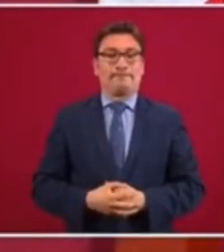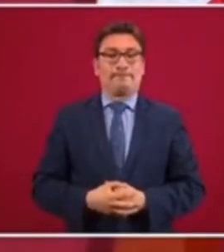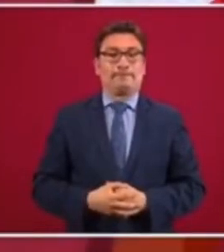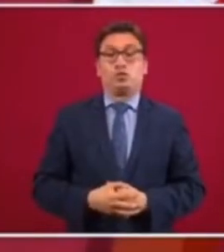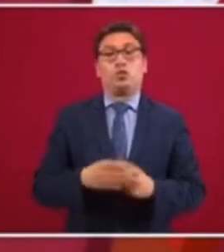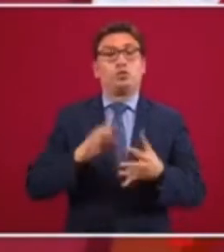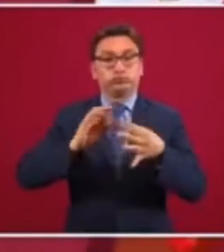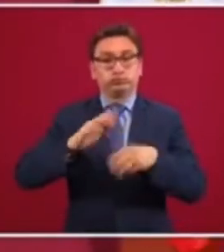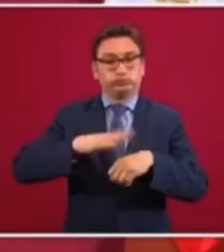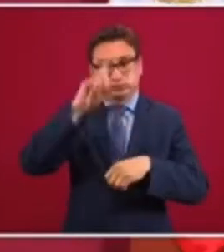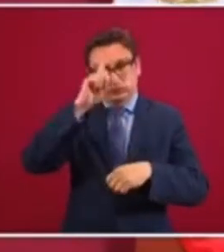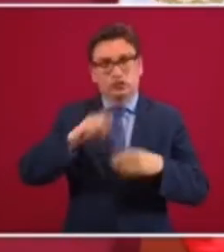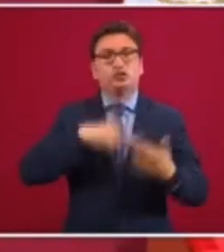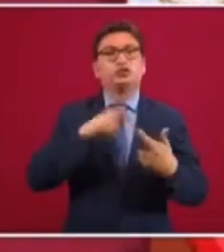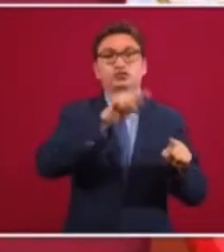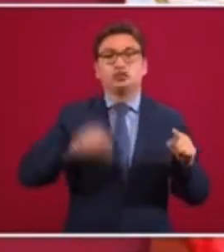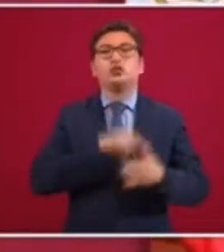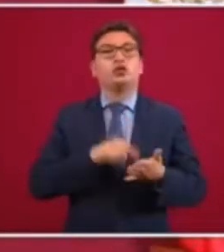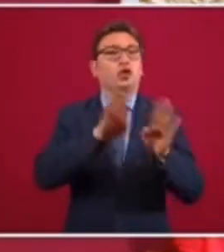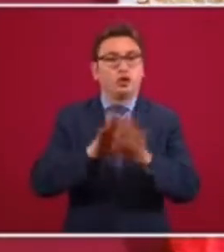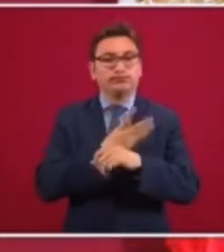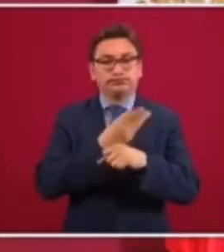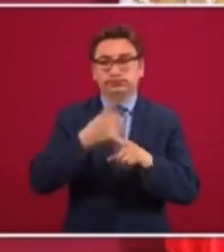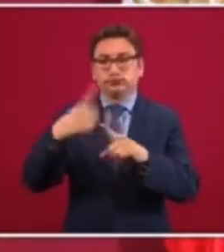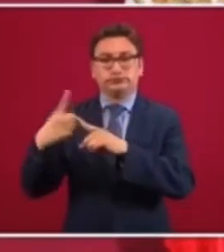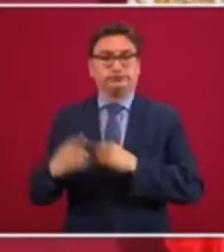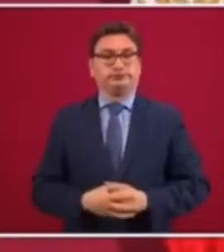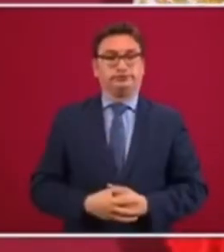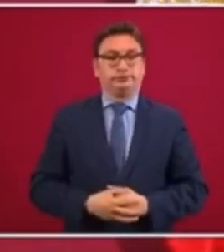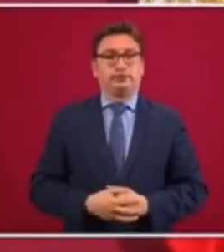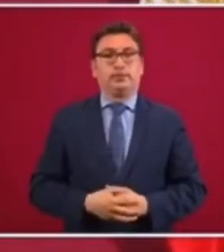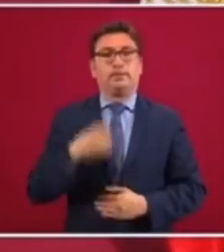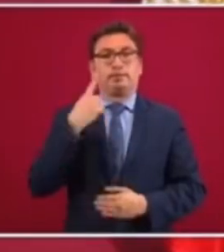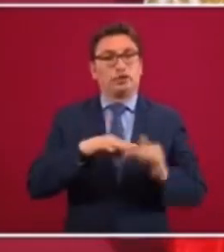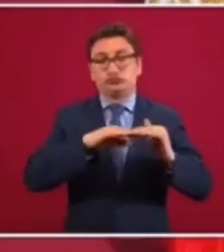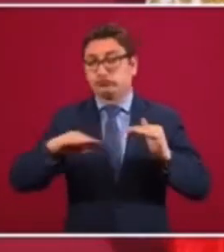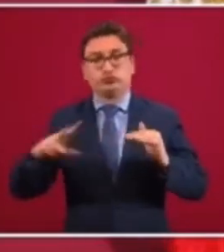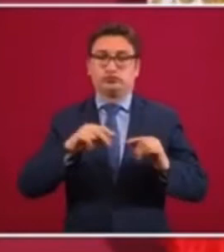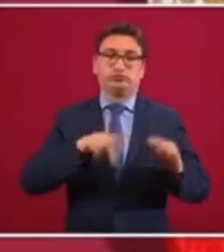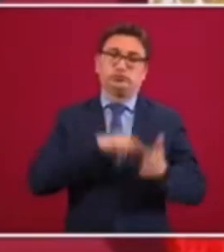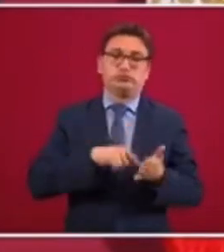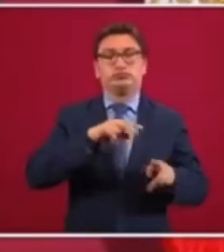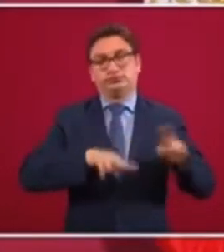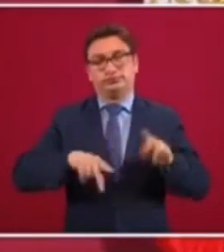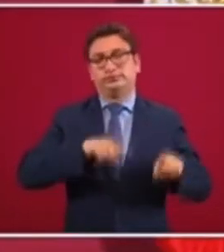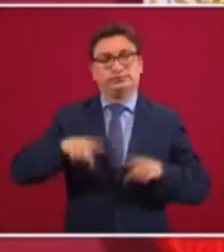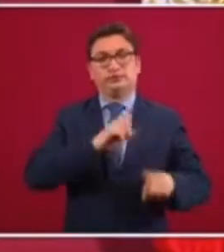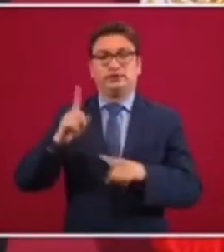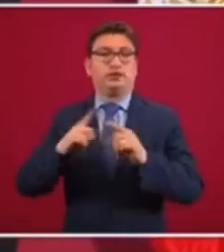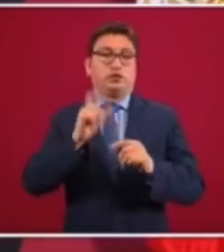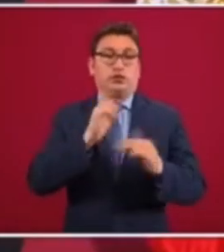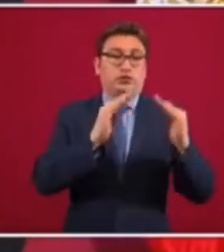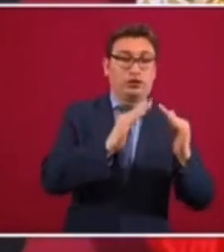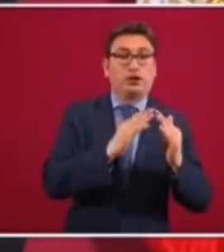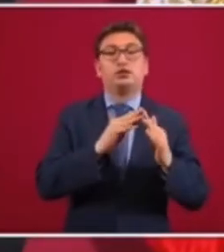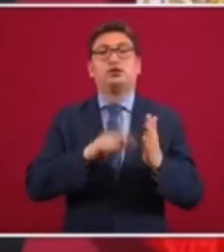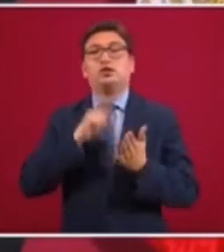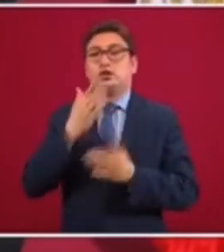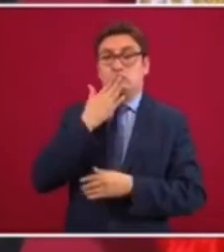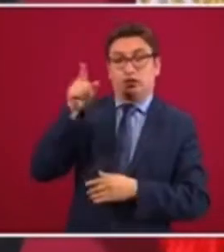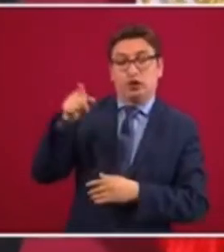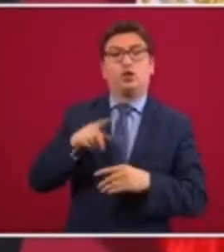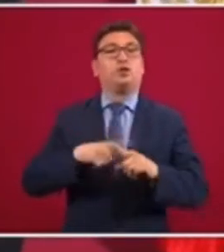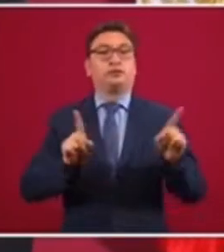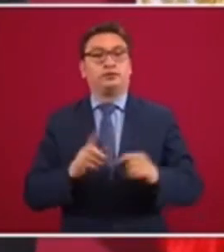sobre cómo construir en las distintas regiones del país, para no ser todo así, un informe, porque es distinta, una casa en Sonora,